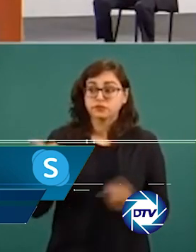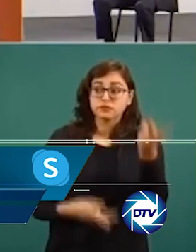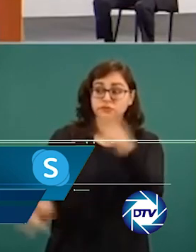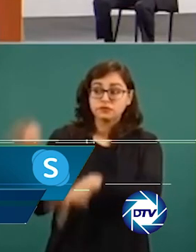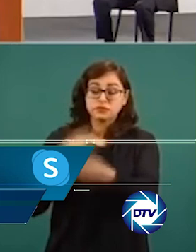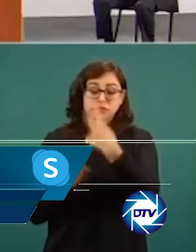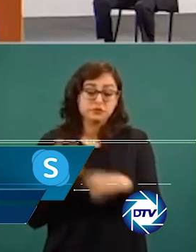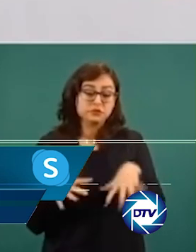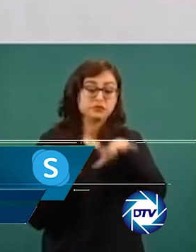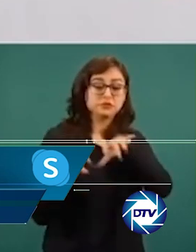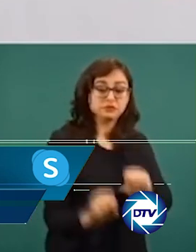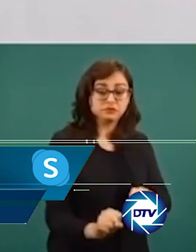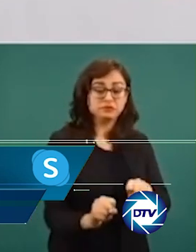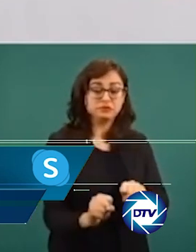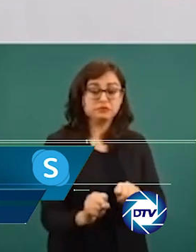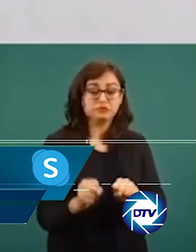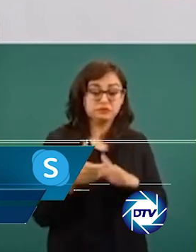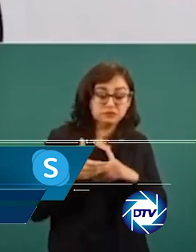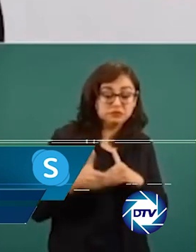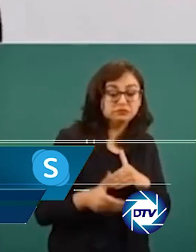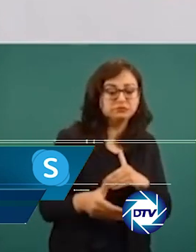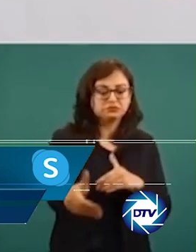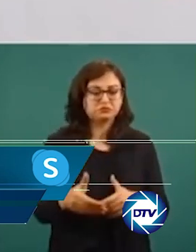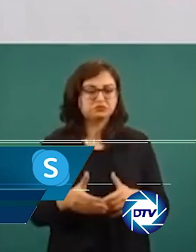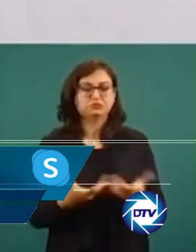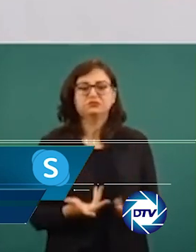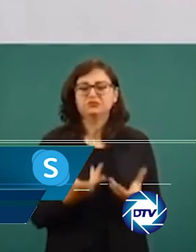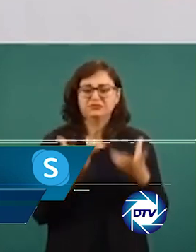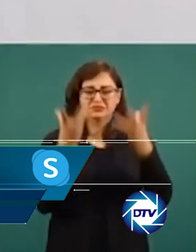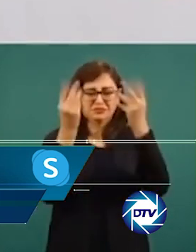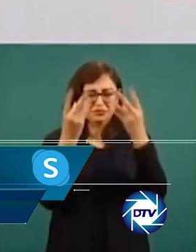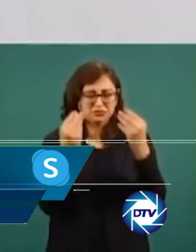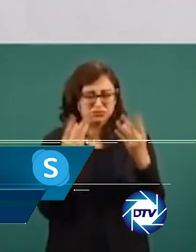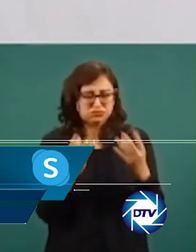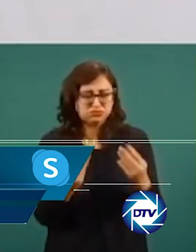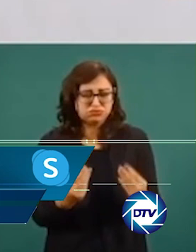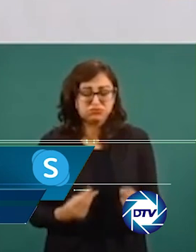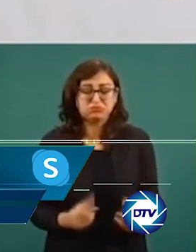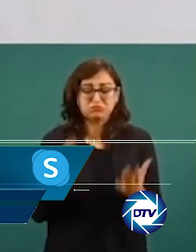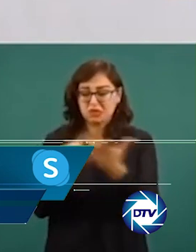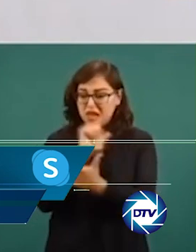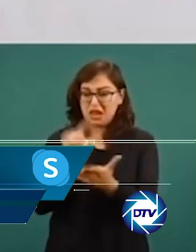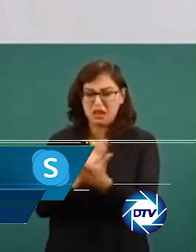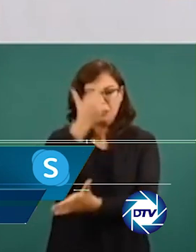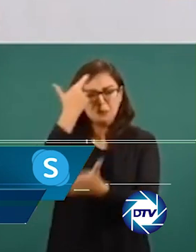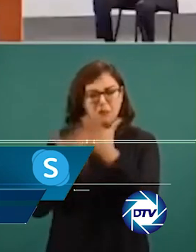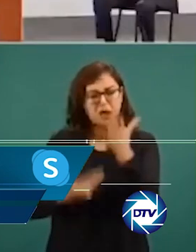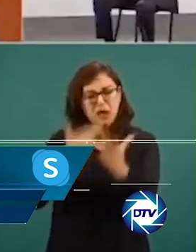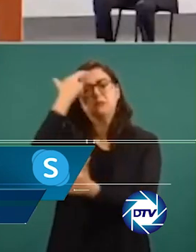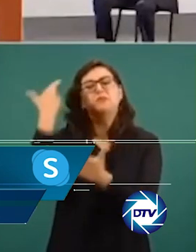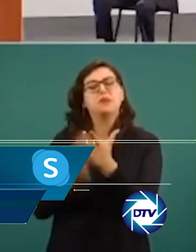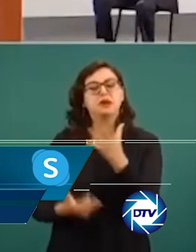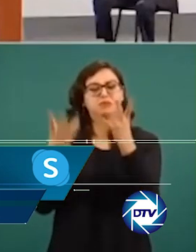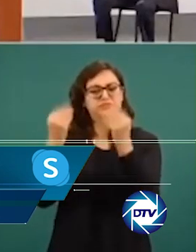las interminables ruedas de prensa que hace todos los días a primera hora de la mañana, además de